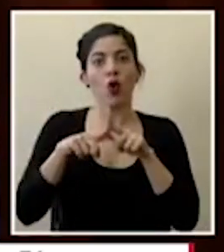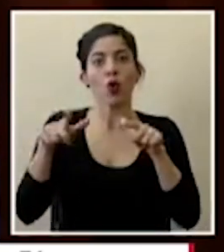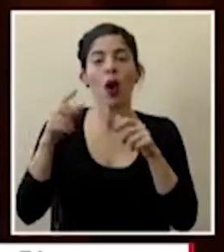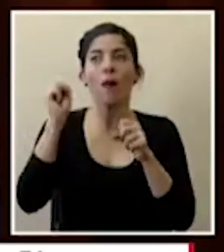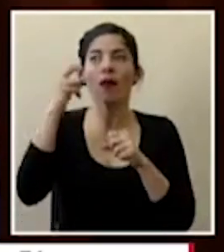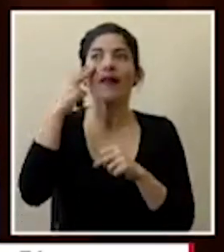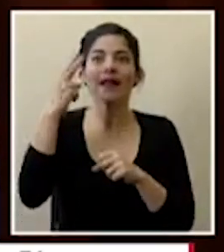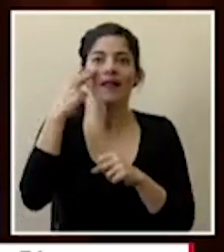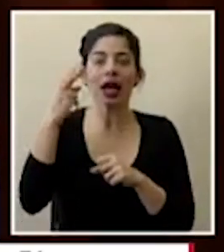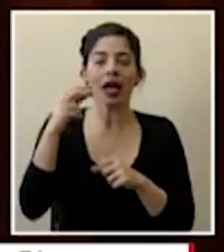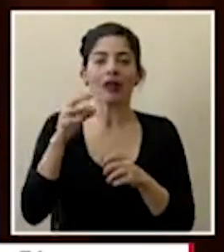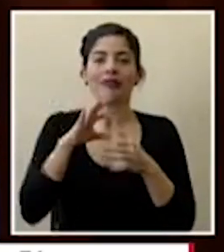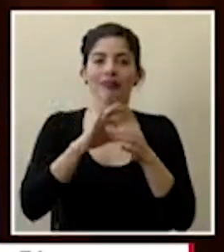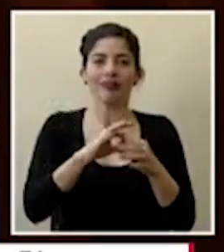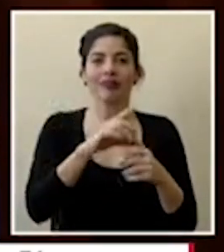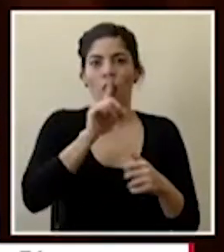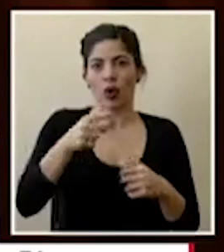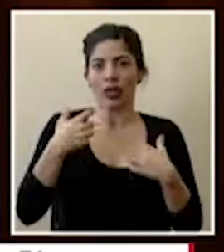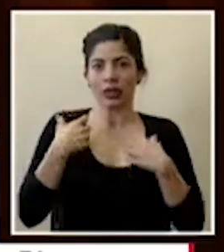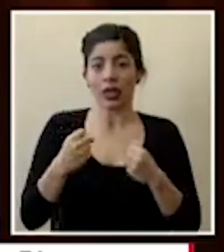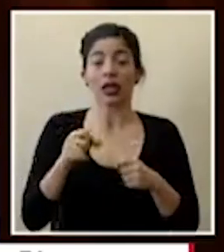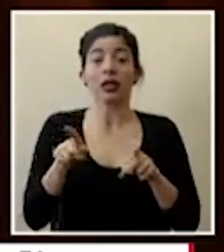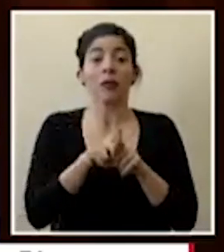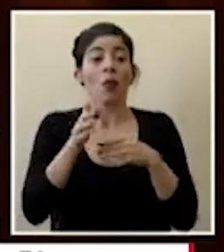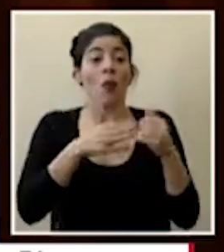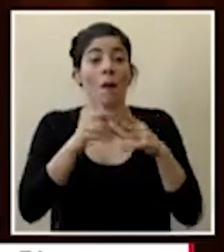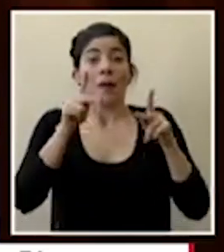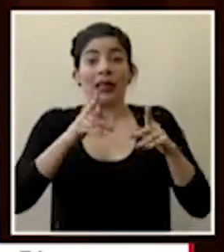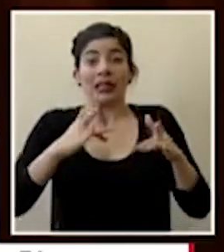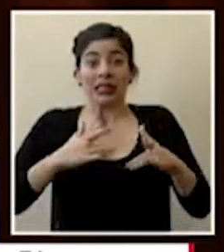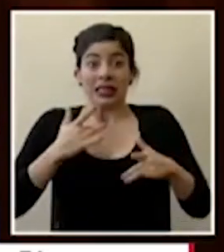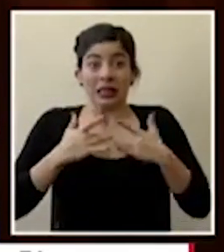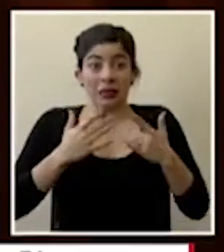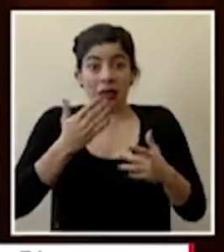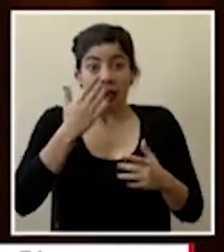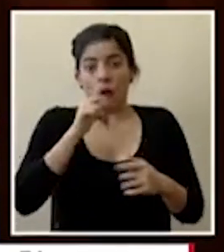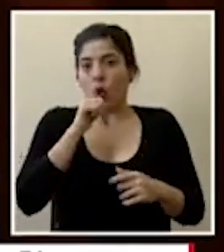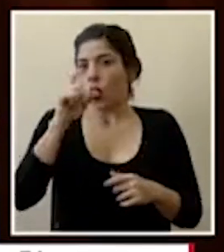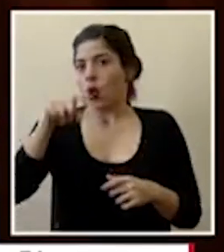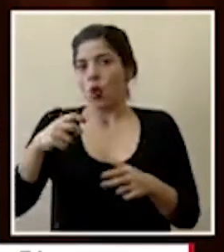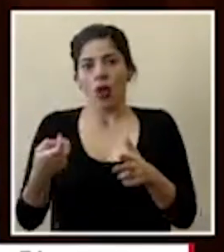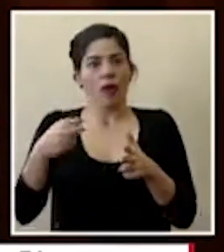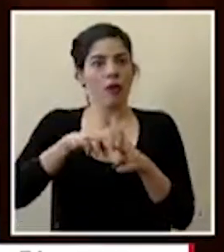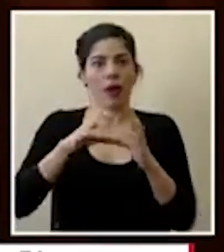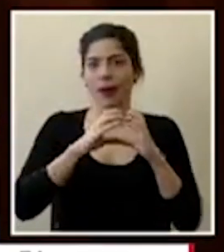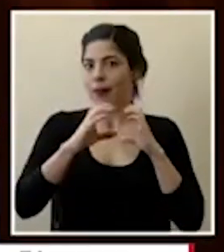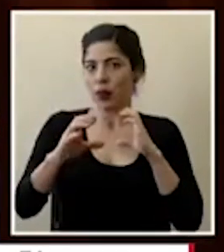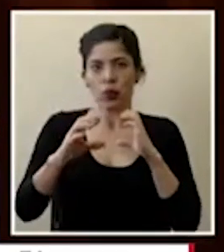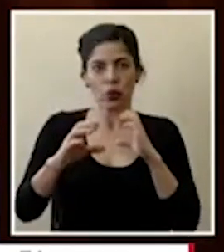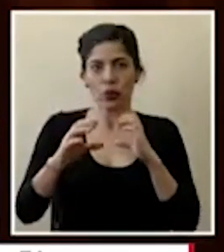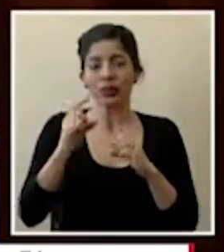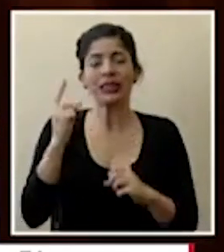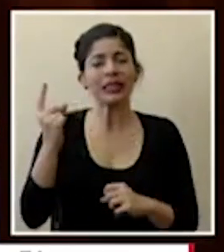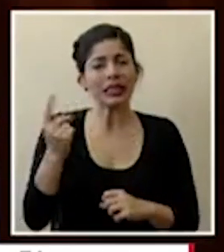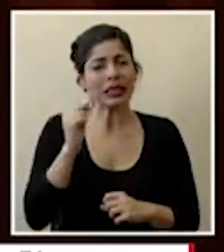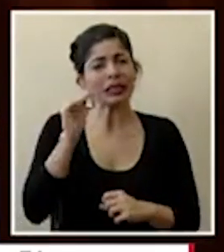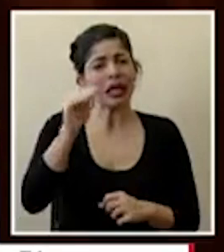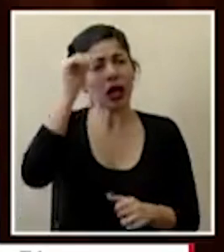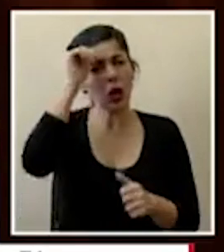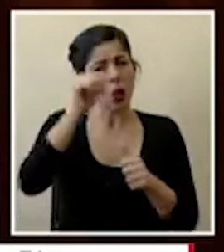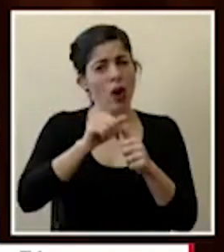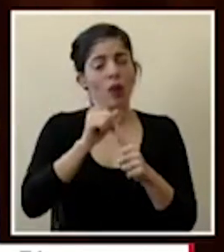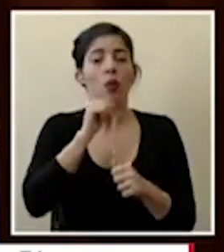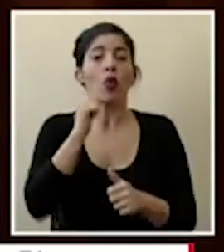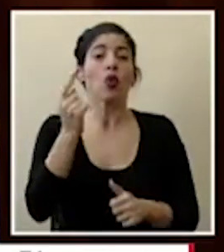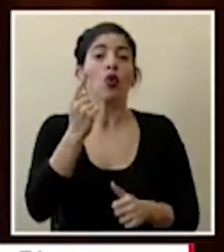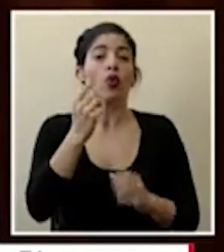más visibles y ya hemos indicado que cualquier persona con síntomas respiratorios no debe abordar un bus siempre recuerdo porque no solamente